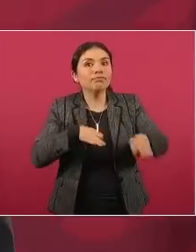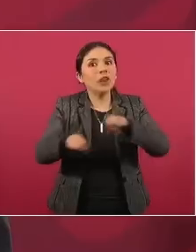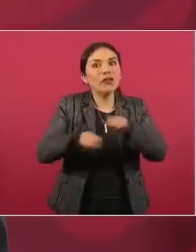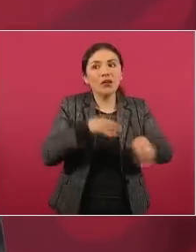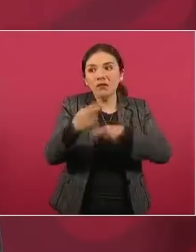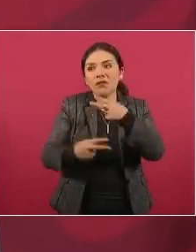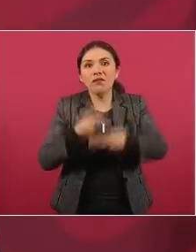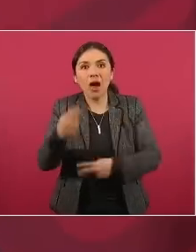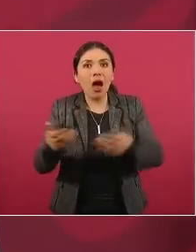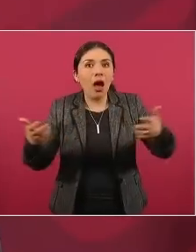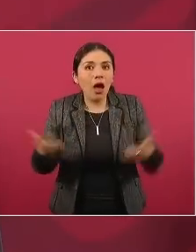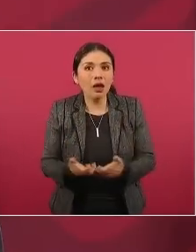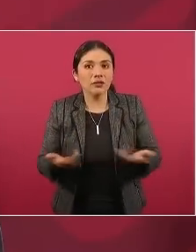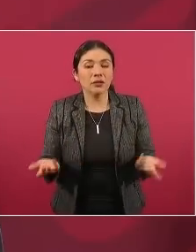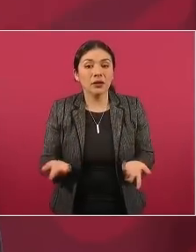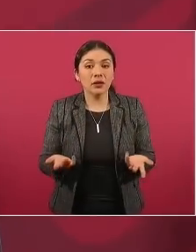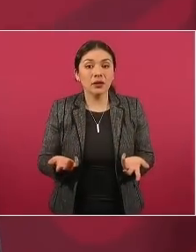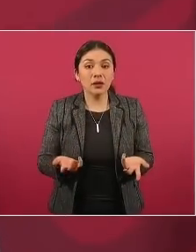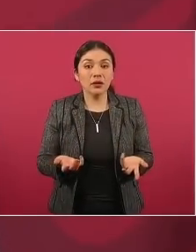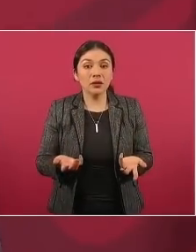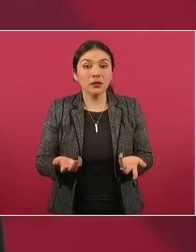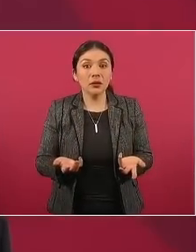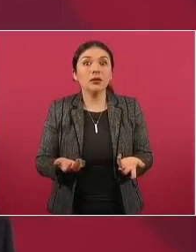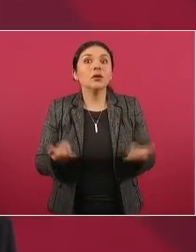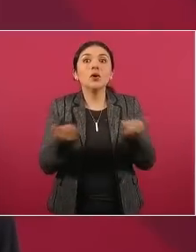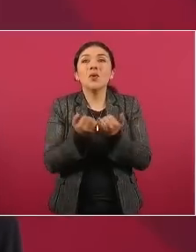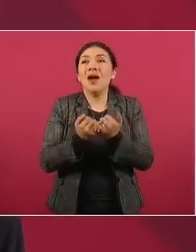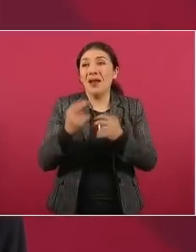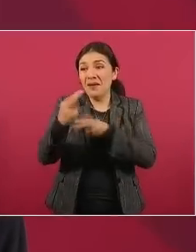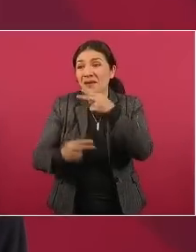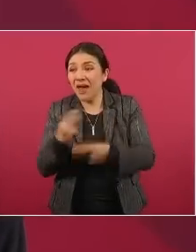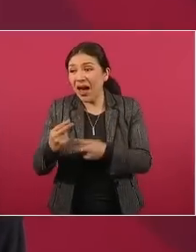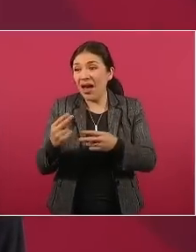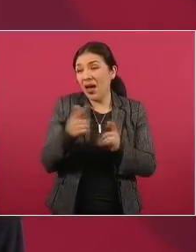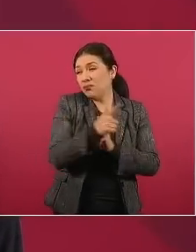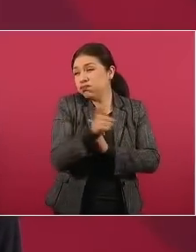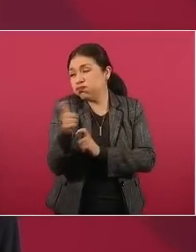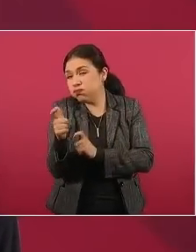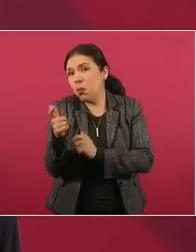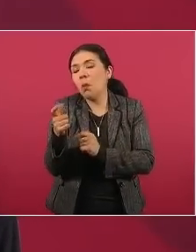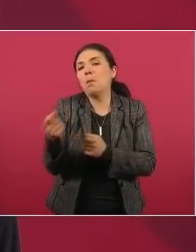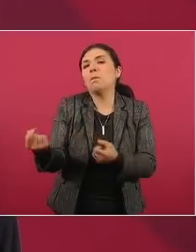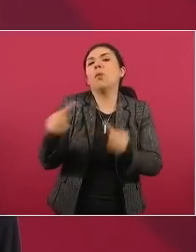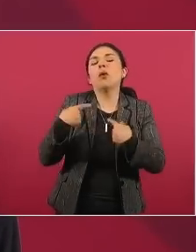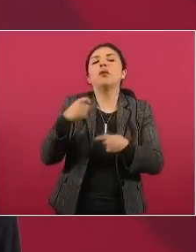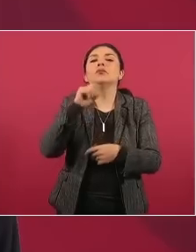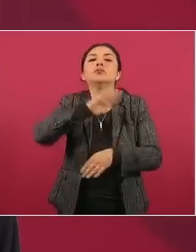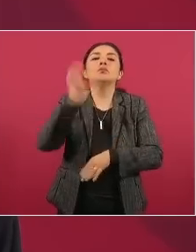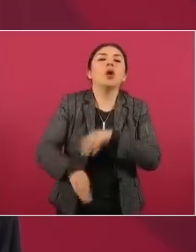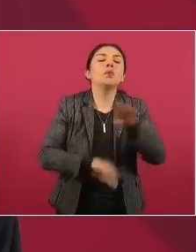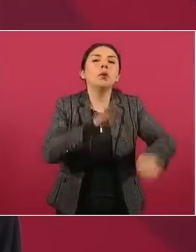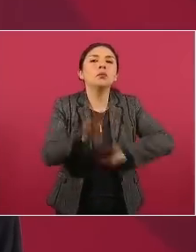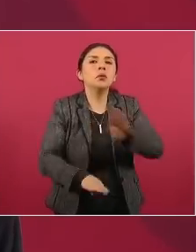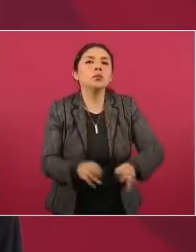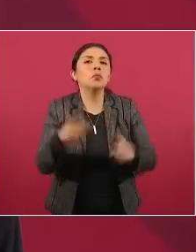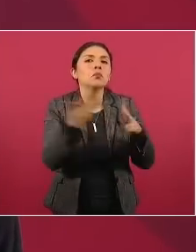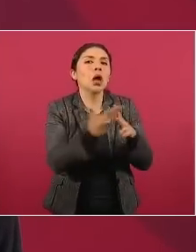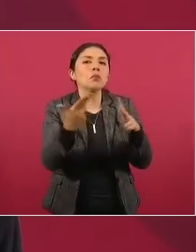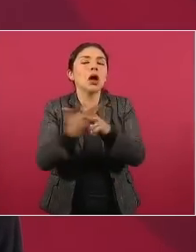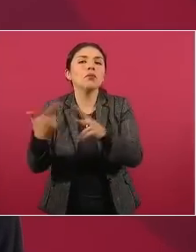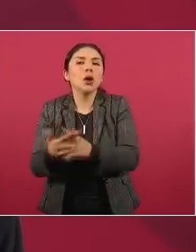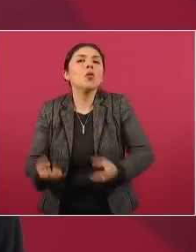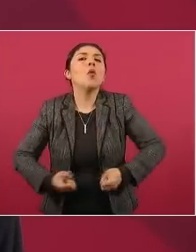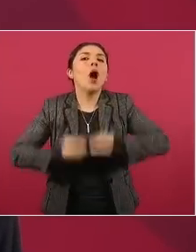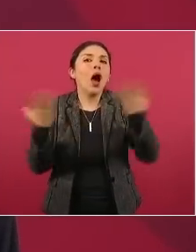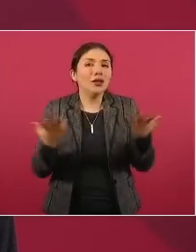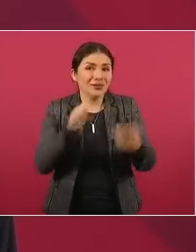es un asco de verdad es un asco o sea despierten les ven la cara